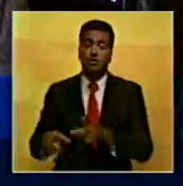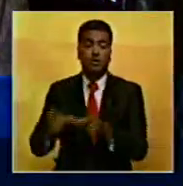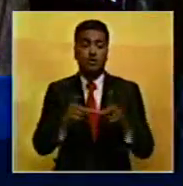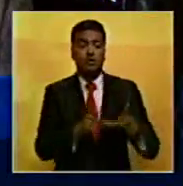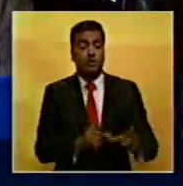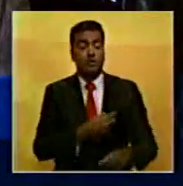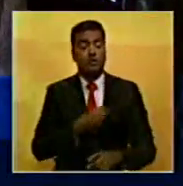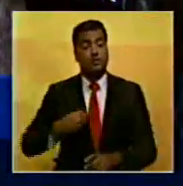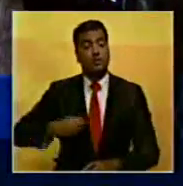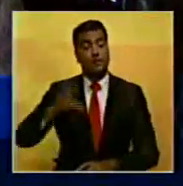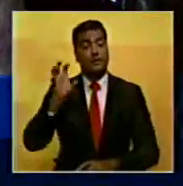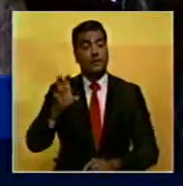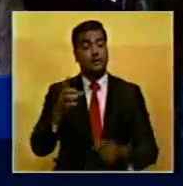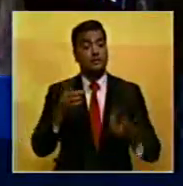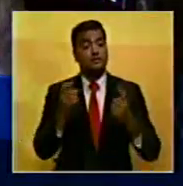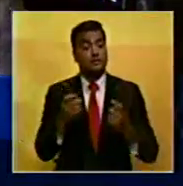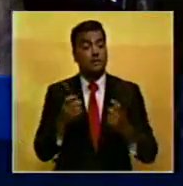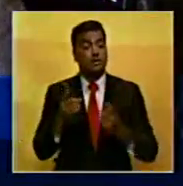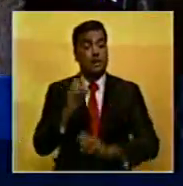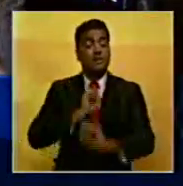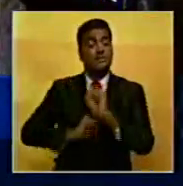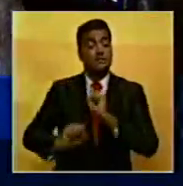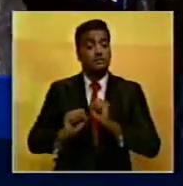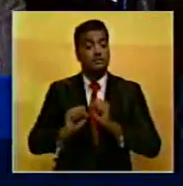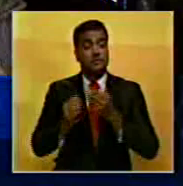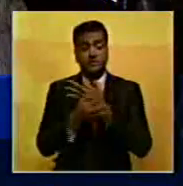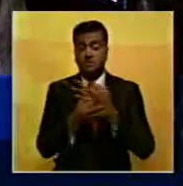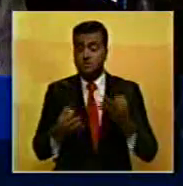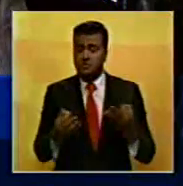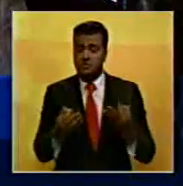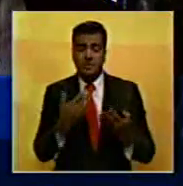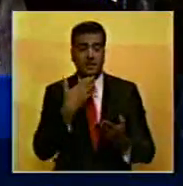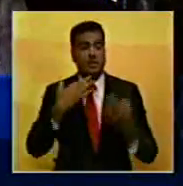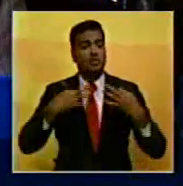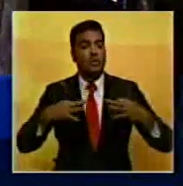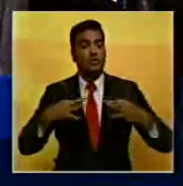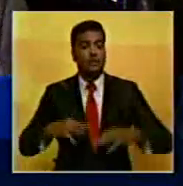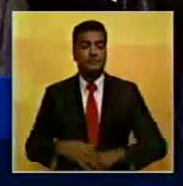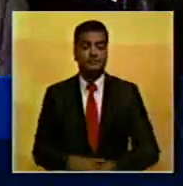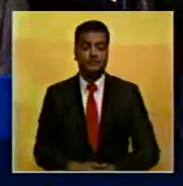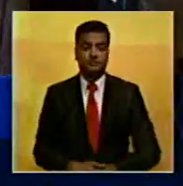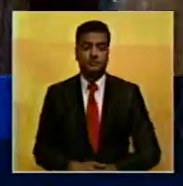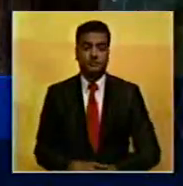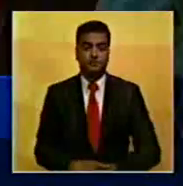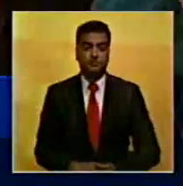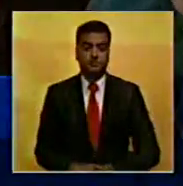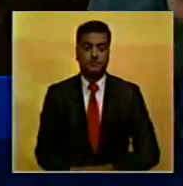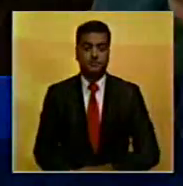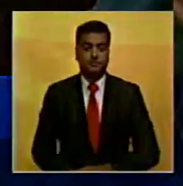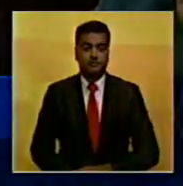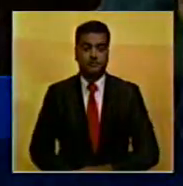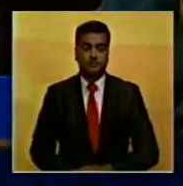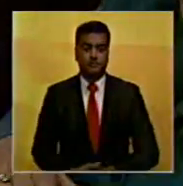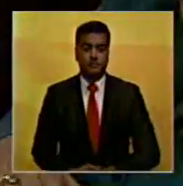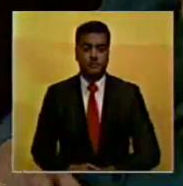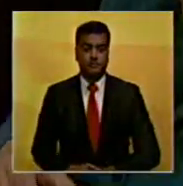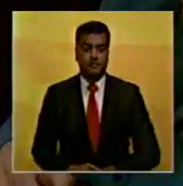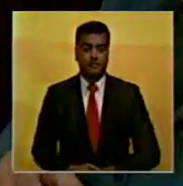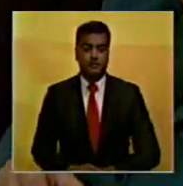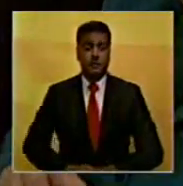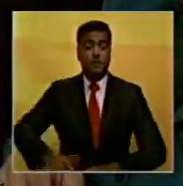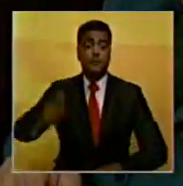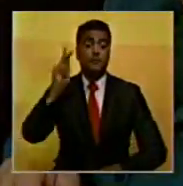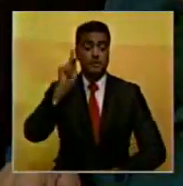de nuestro país que necesite la defensa y el funcionamiento correcto y normal para plantear la problemática. La Asociación de